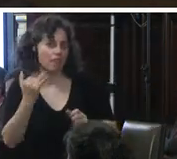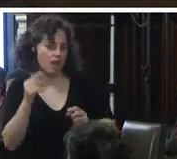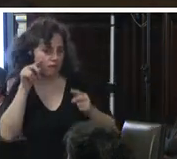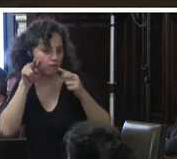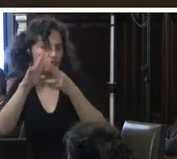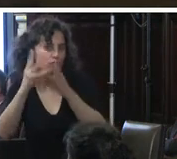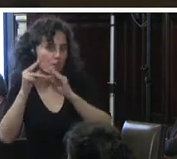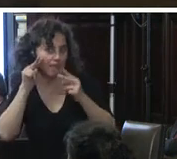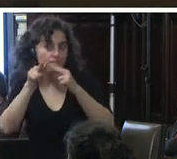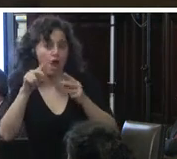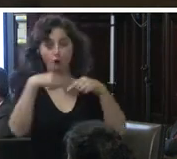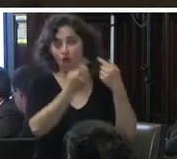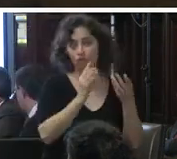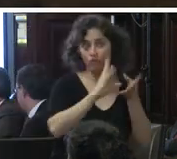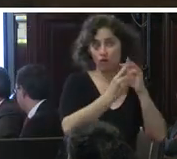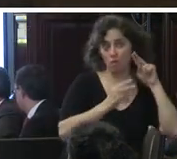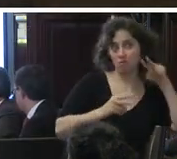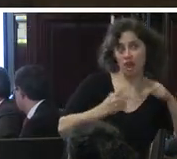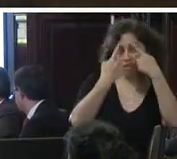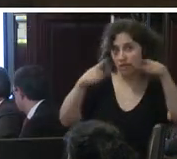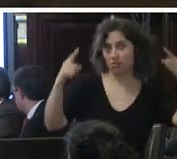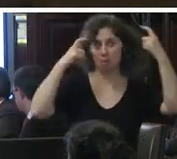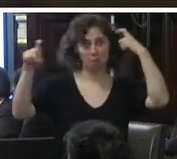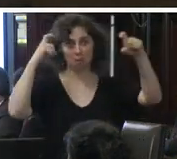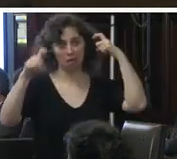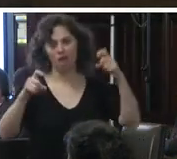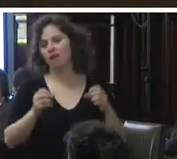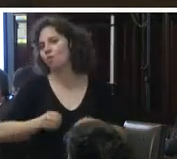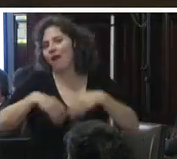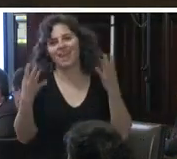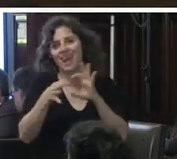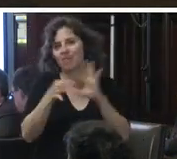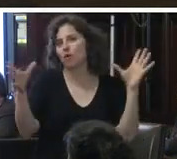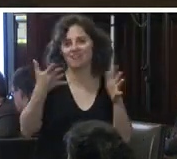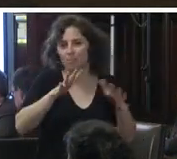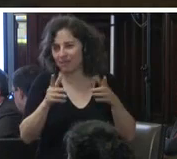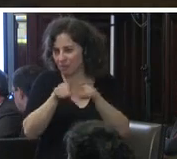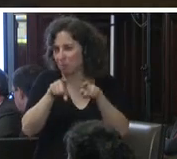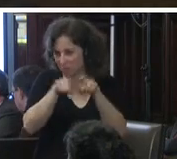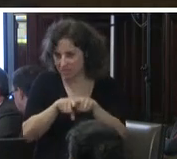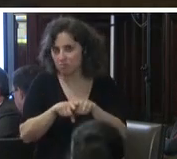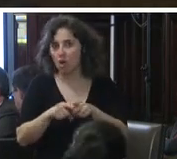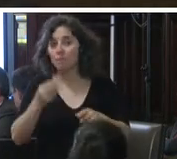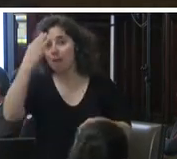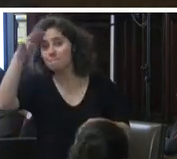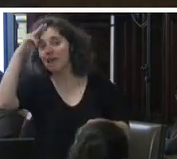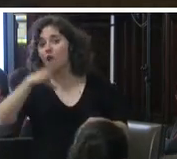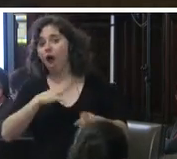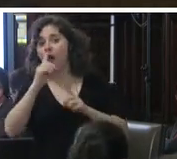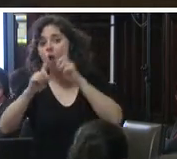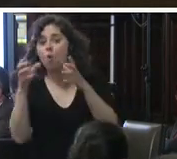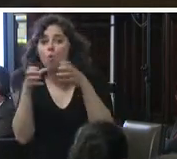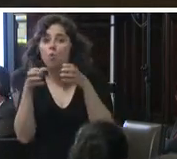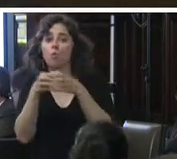puntos de vista y otras otros y eso es natural y normal en cualquier democracia en México hay grupos que